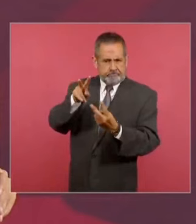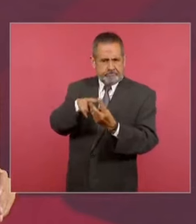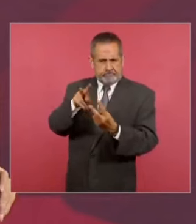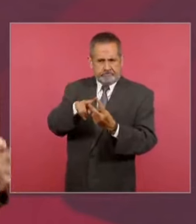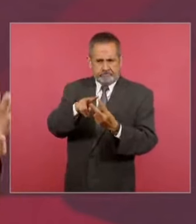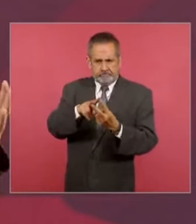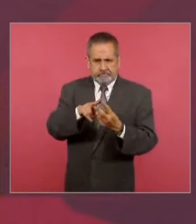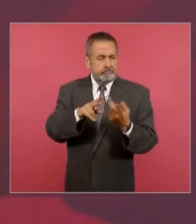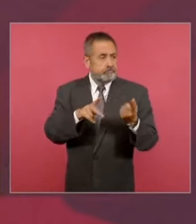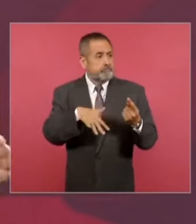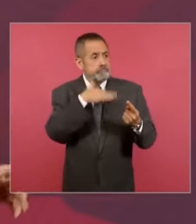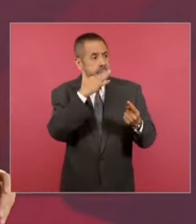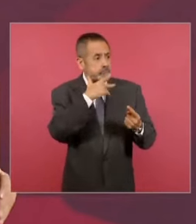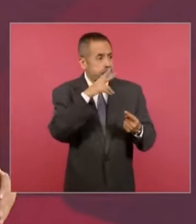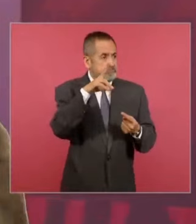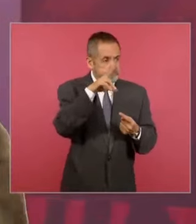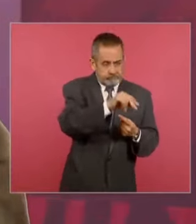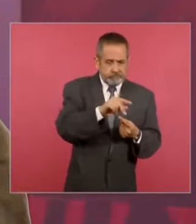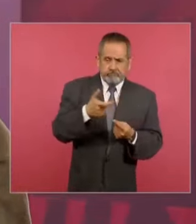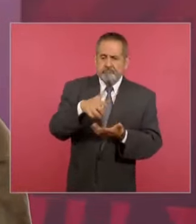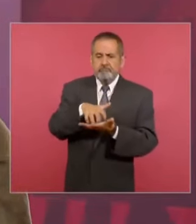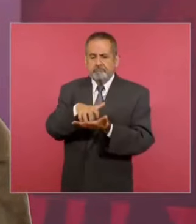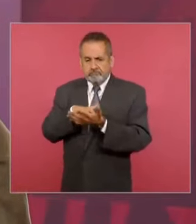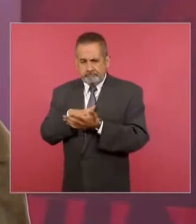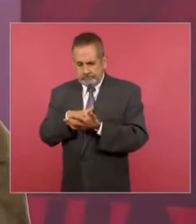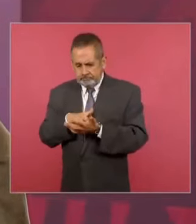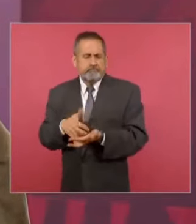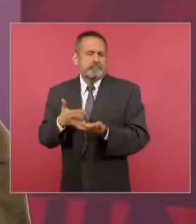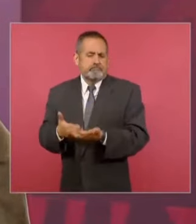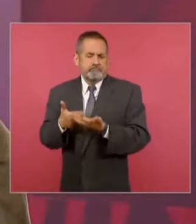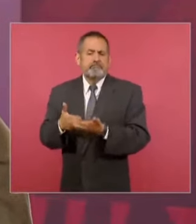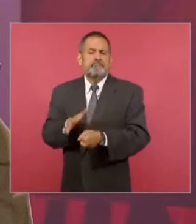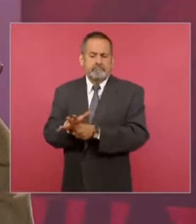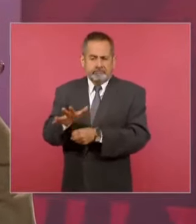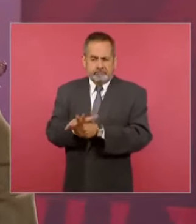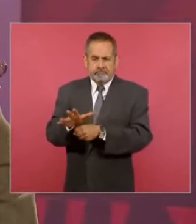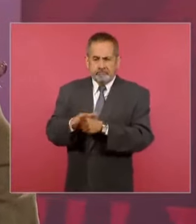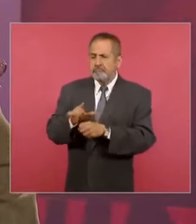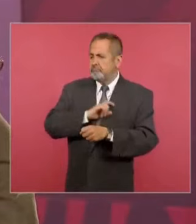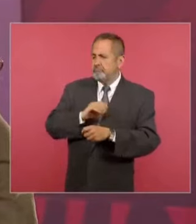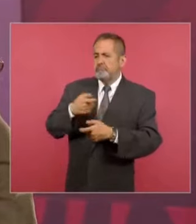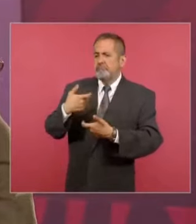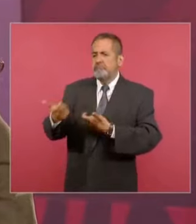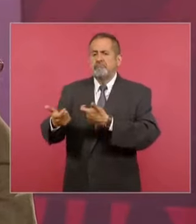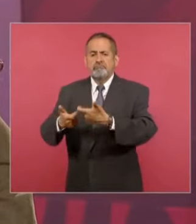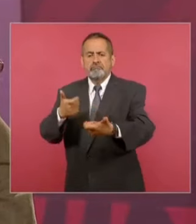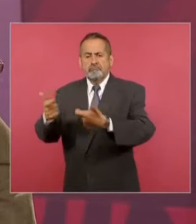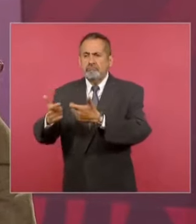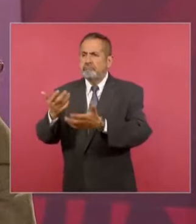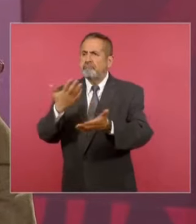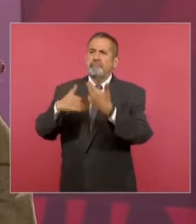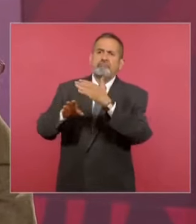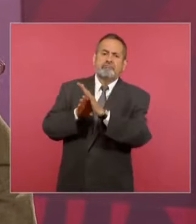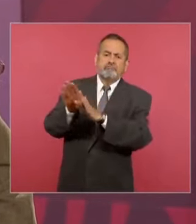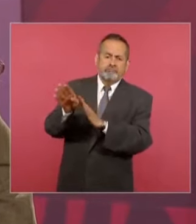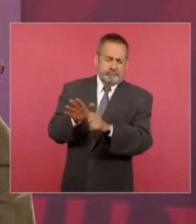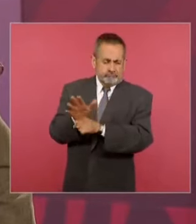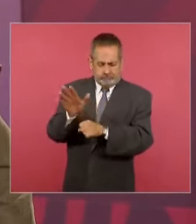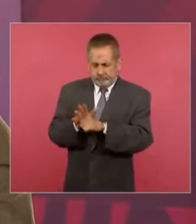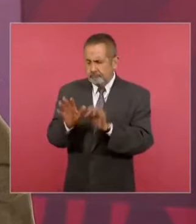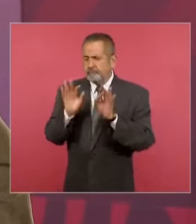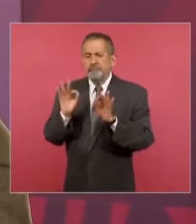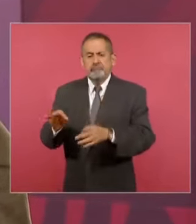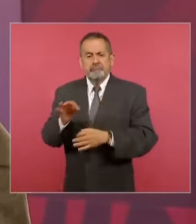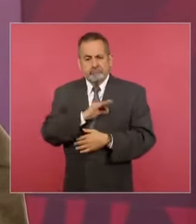rubros que alcanzan los fondos suficientes para poder impulsar el desarrollo y poder estar en condiciones de